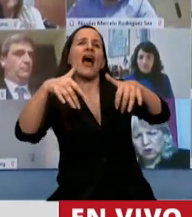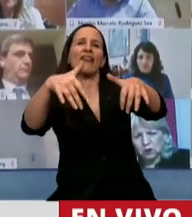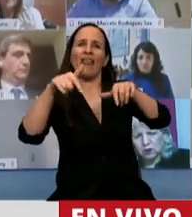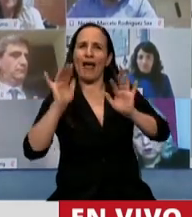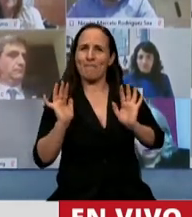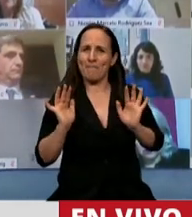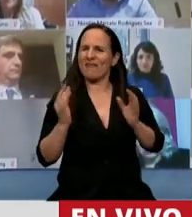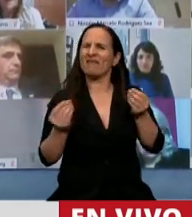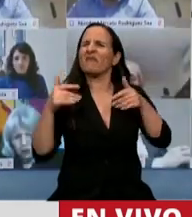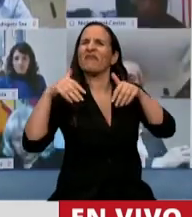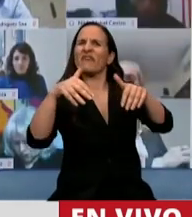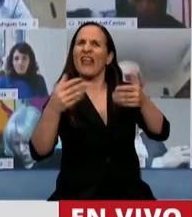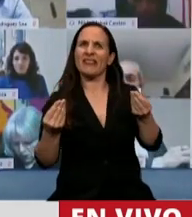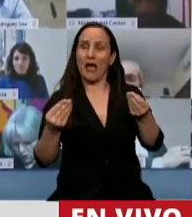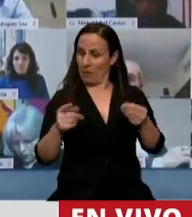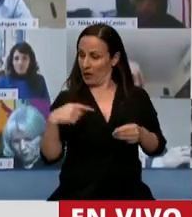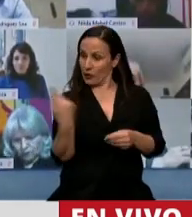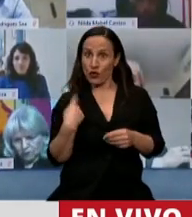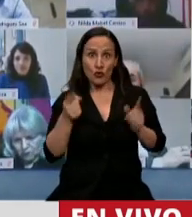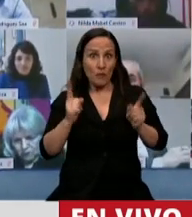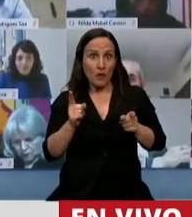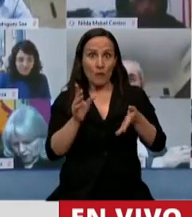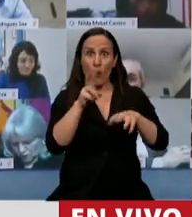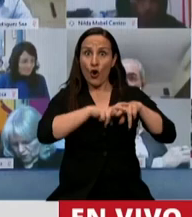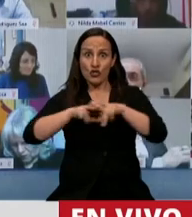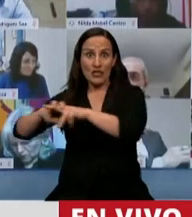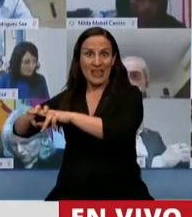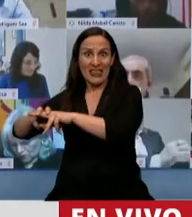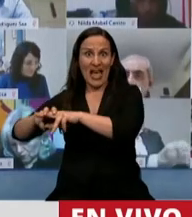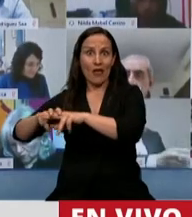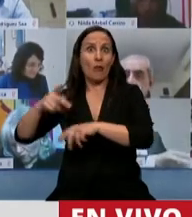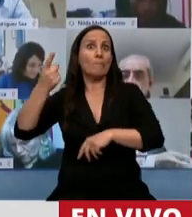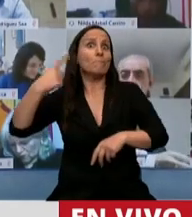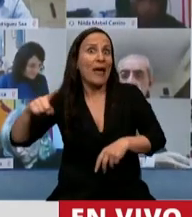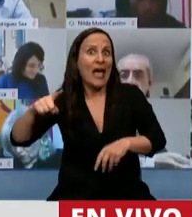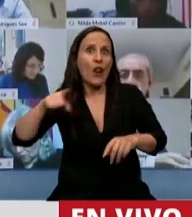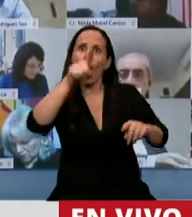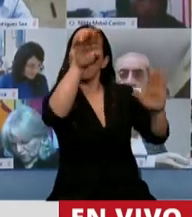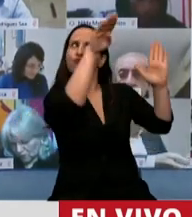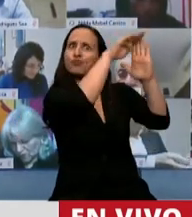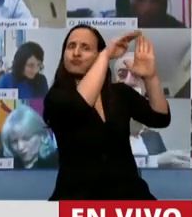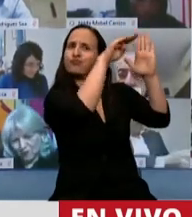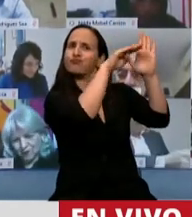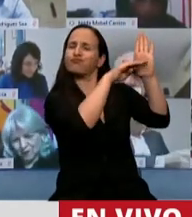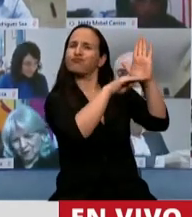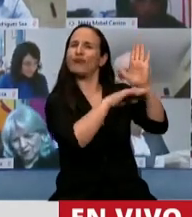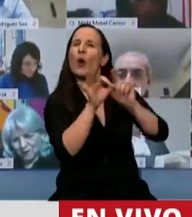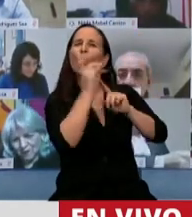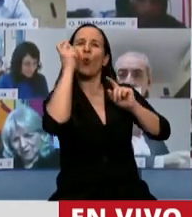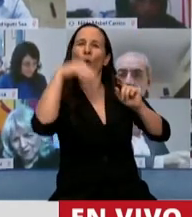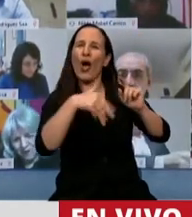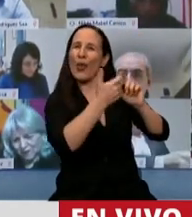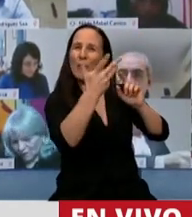los diputados que estamos aquí sentados, pero que no figuramos en el panel del quórum.